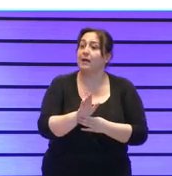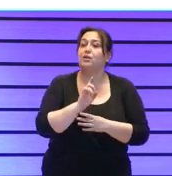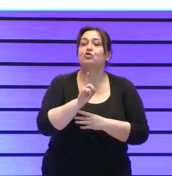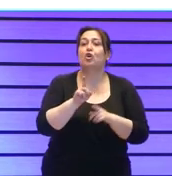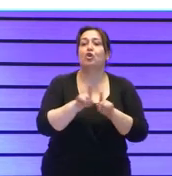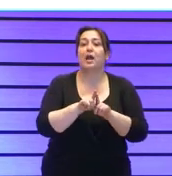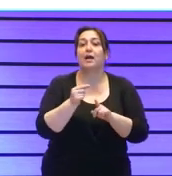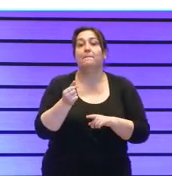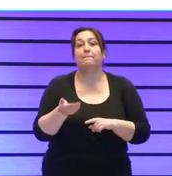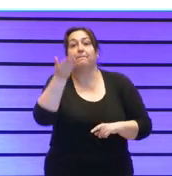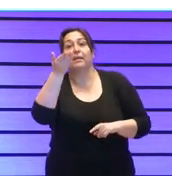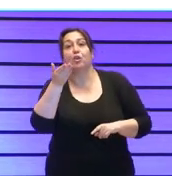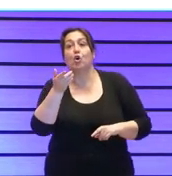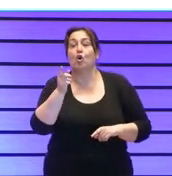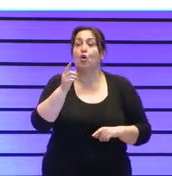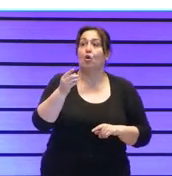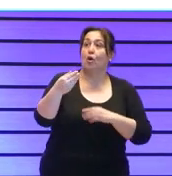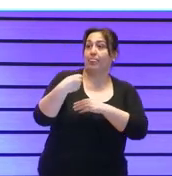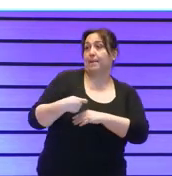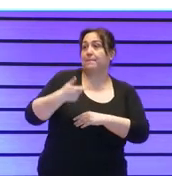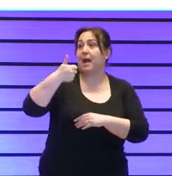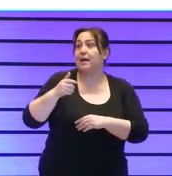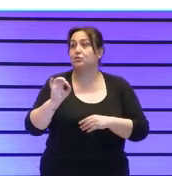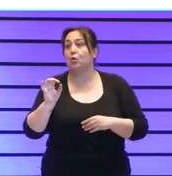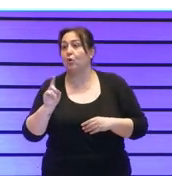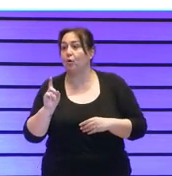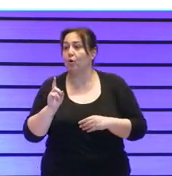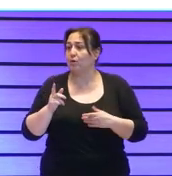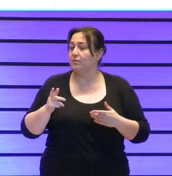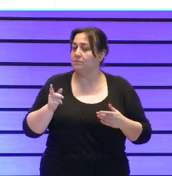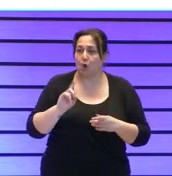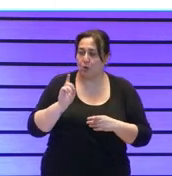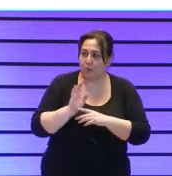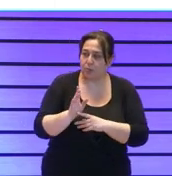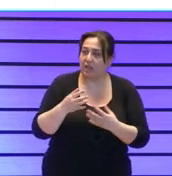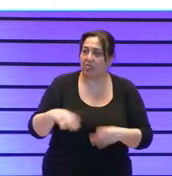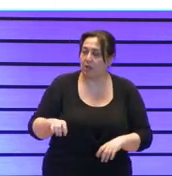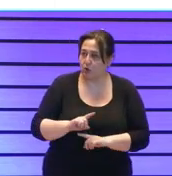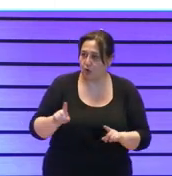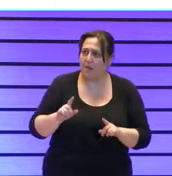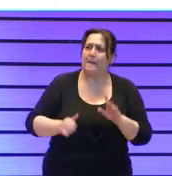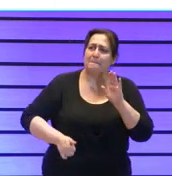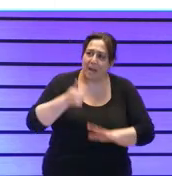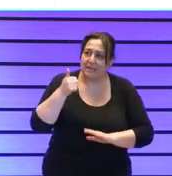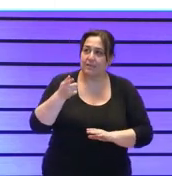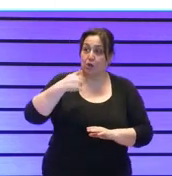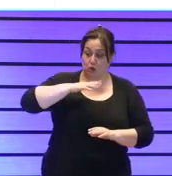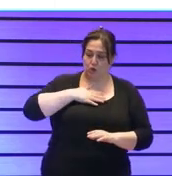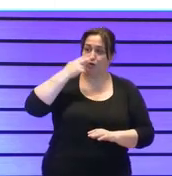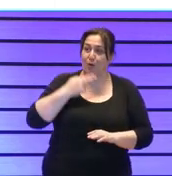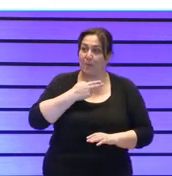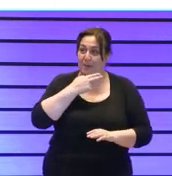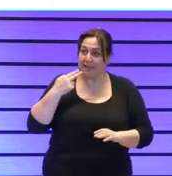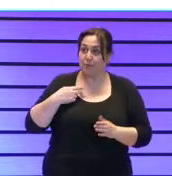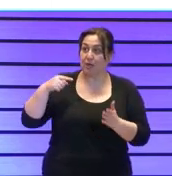subenos los conciertos o subenos la herramienta de financiación que pudiéramos tener sino que hablábamos de que nos comprometemos y